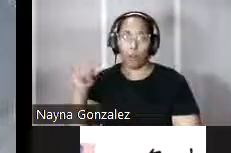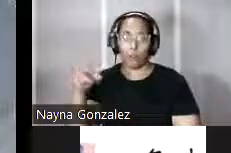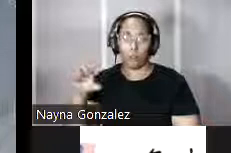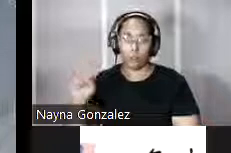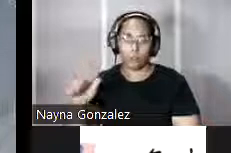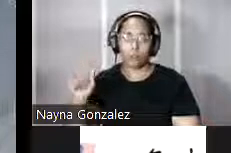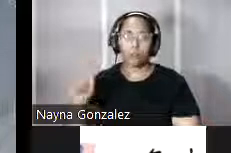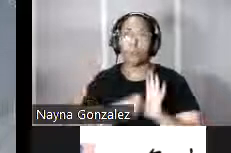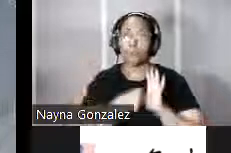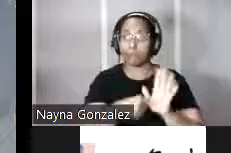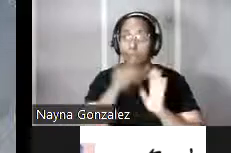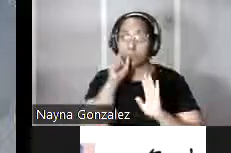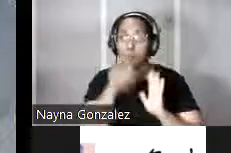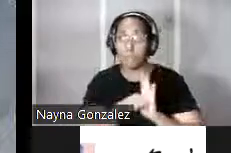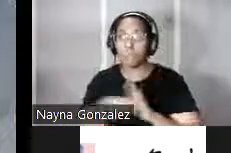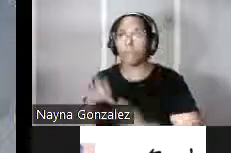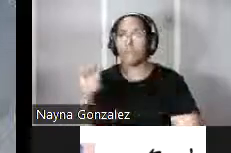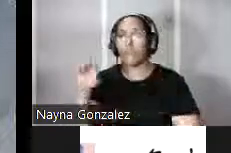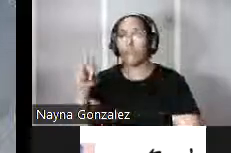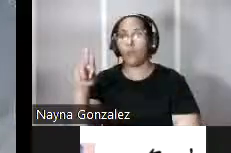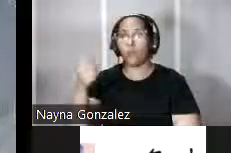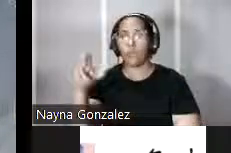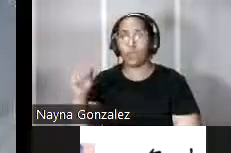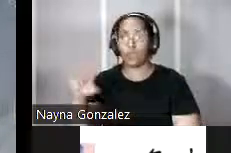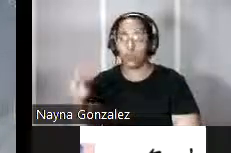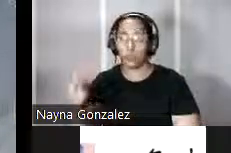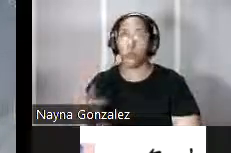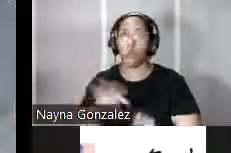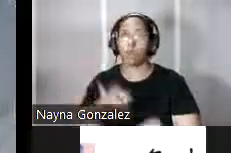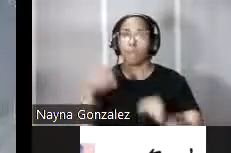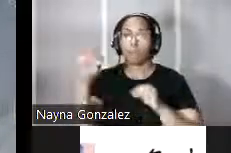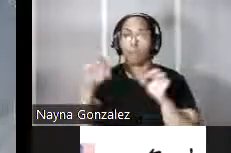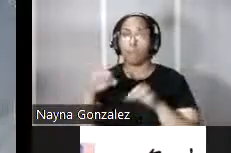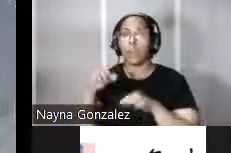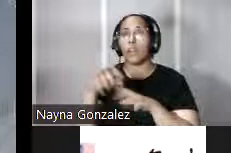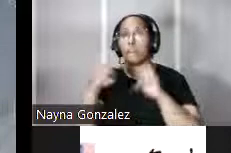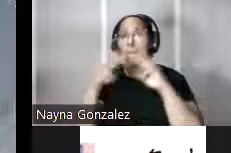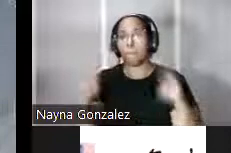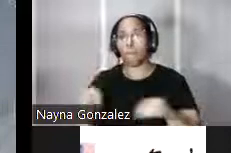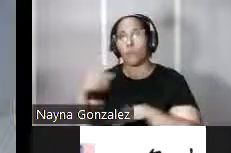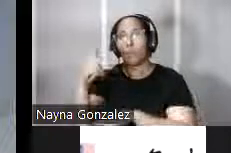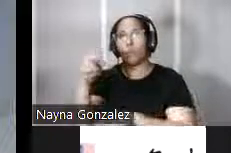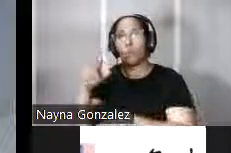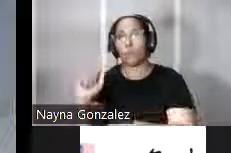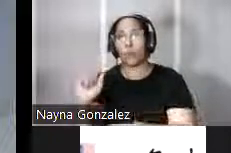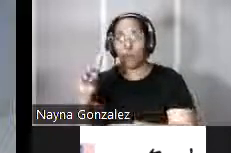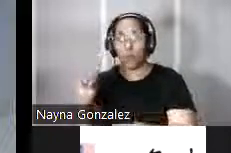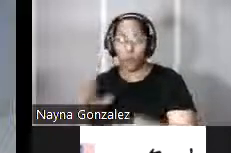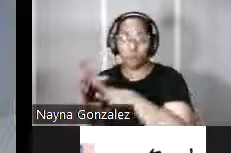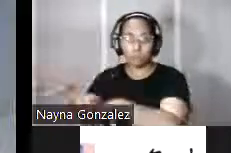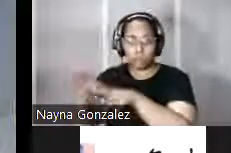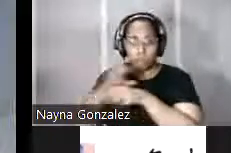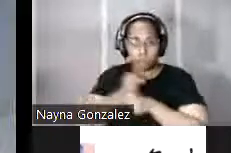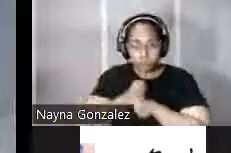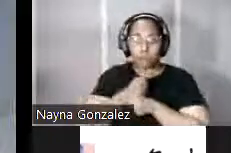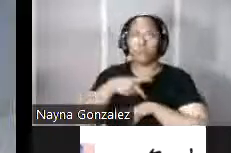cuadro realizado por Eugenio Cajés que se encuentra expuesto en el Museo del Prado conocido como la recuperación de San Juan de Puerto Rico